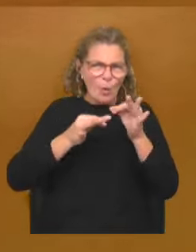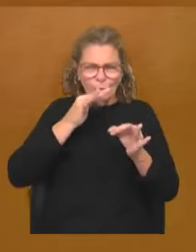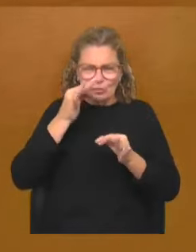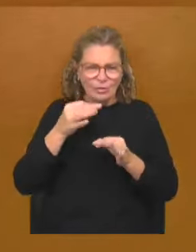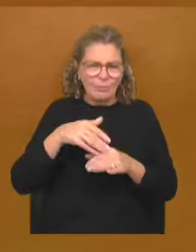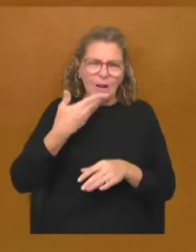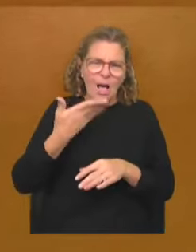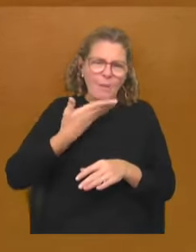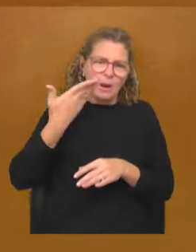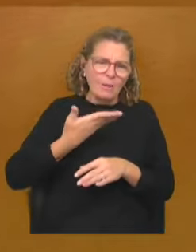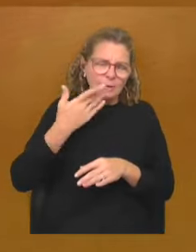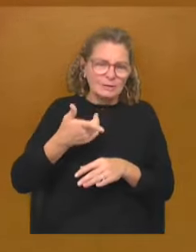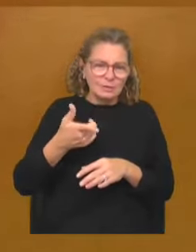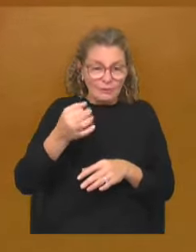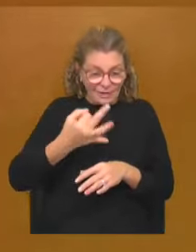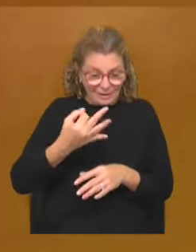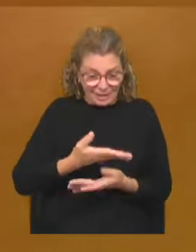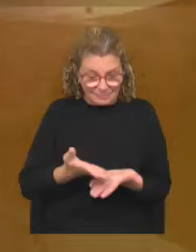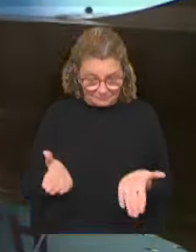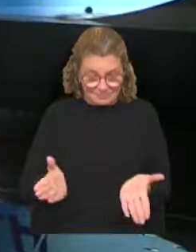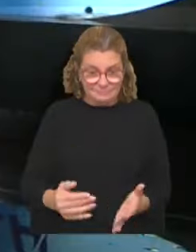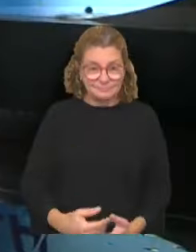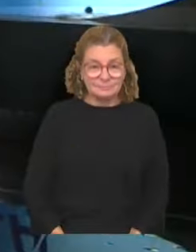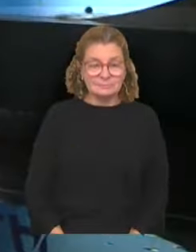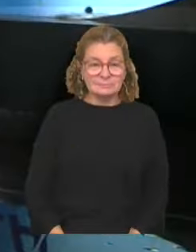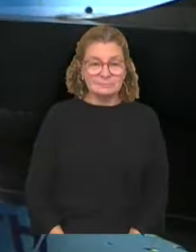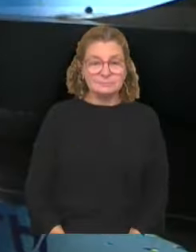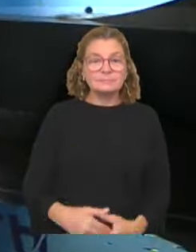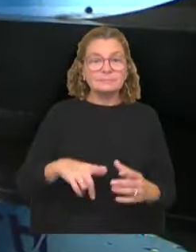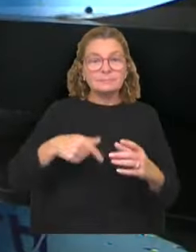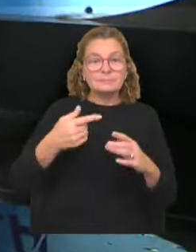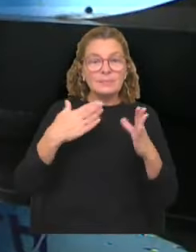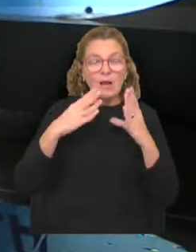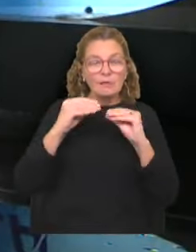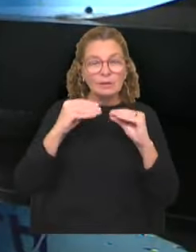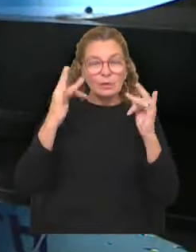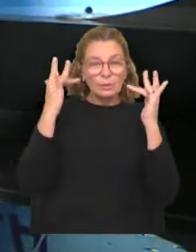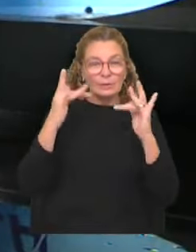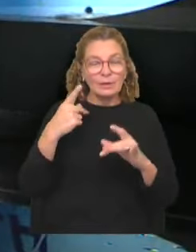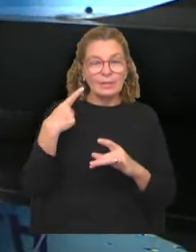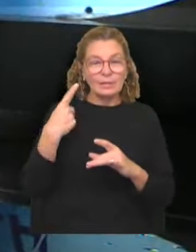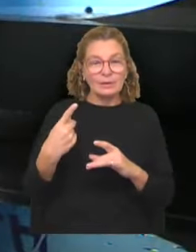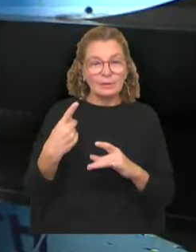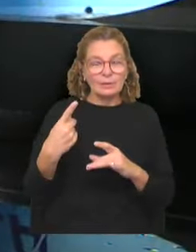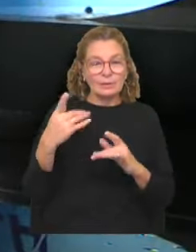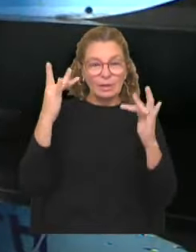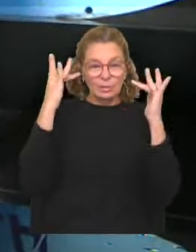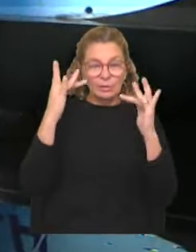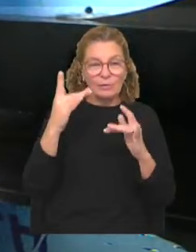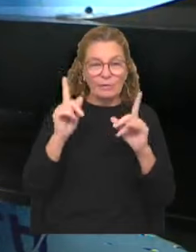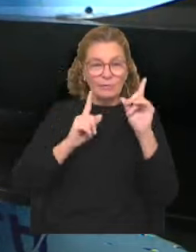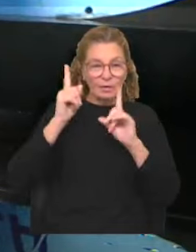las cosas reales y tangibles. Seguimos hablando de educación porque el director del Instituto de Educación de la